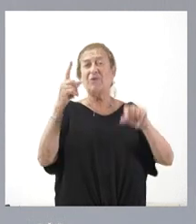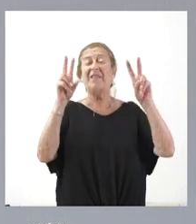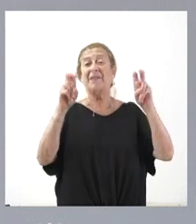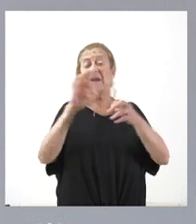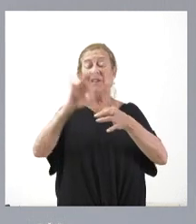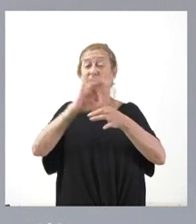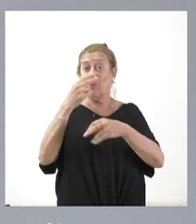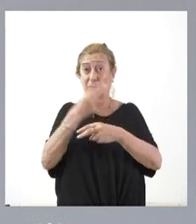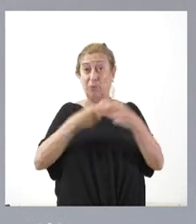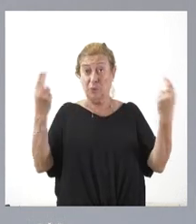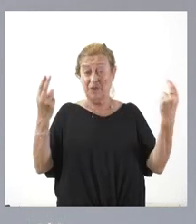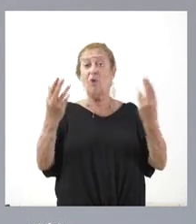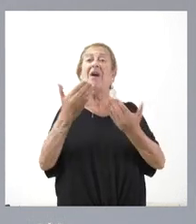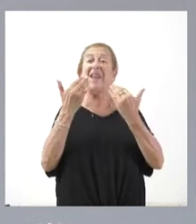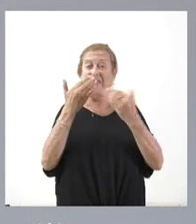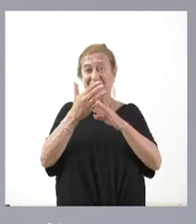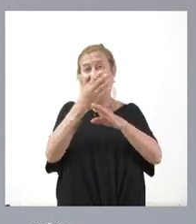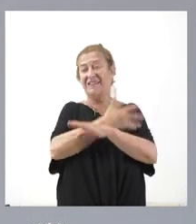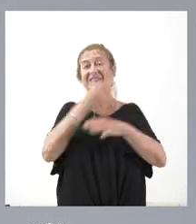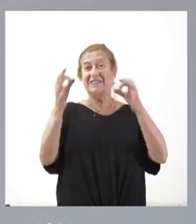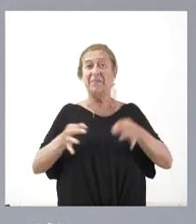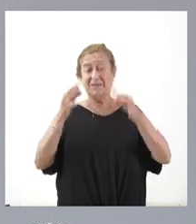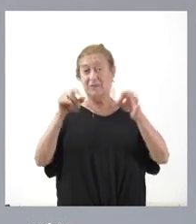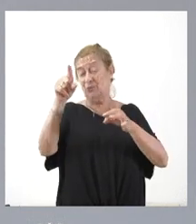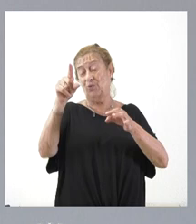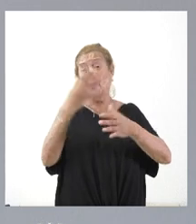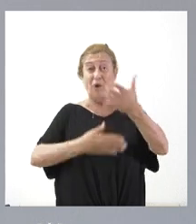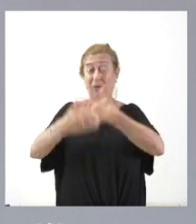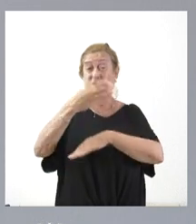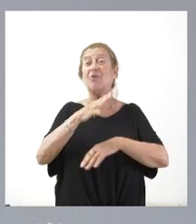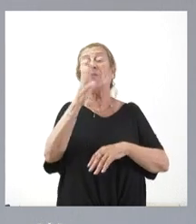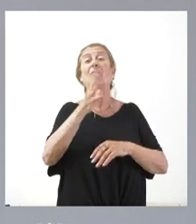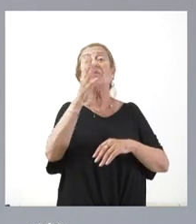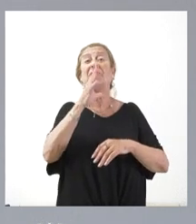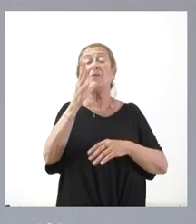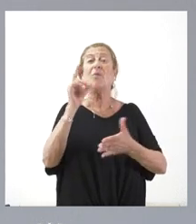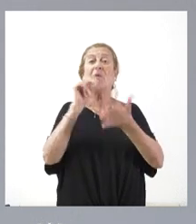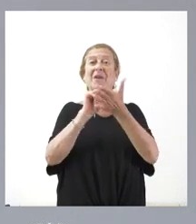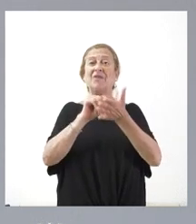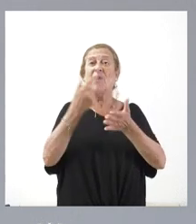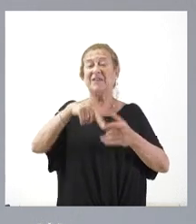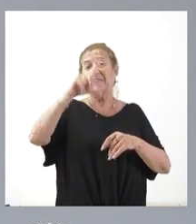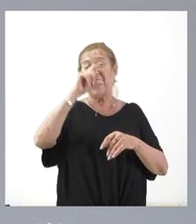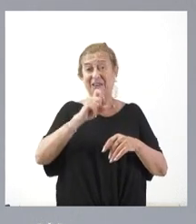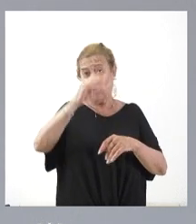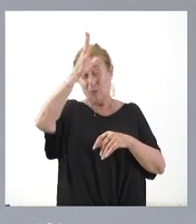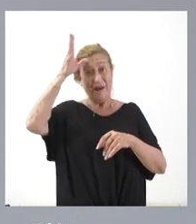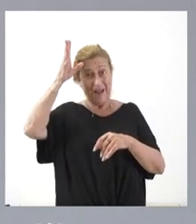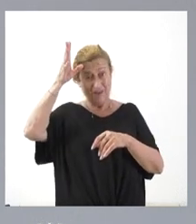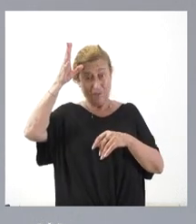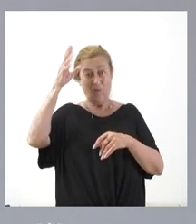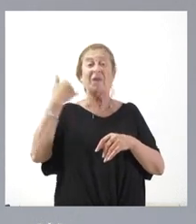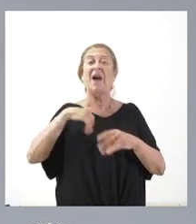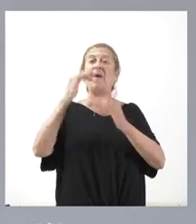público, agradeciéndoles de antemano siempre su colaboración. Con motivo del momento que estamos del año, que es el verano, se